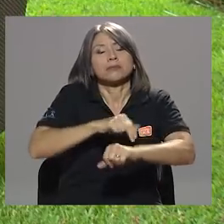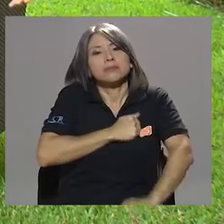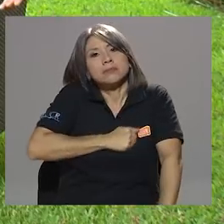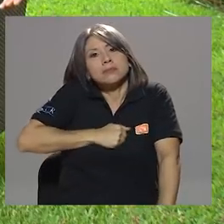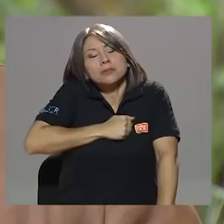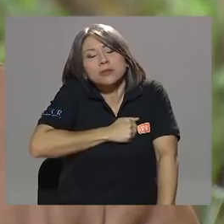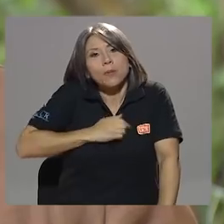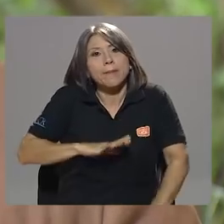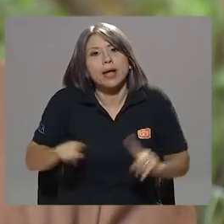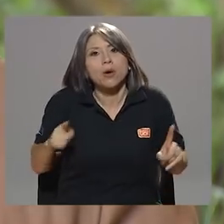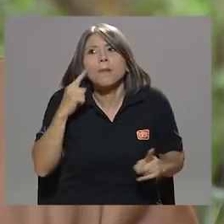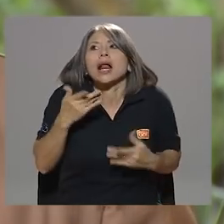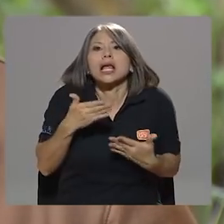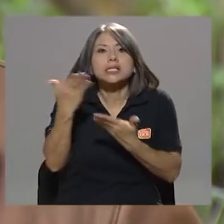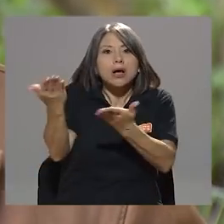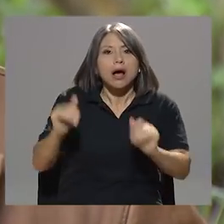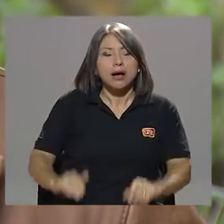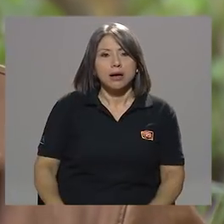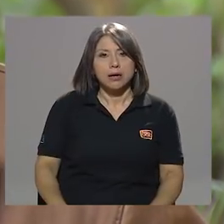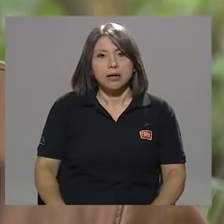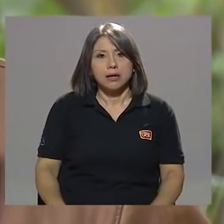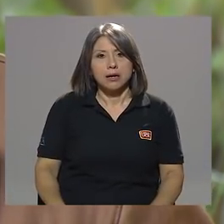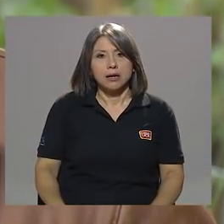discúlpeme, pero ¿para qué lo tenemos?